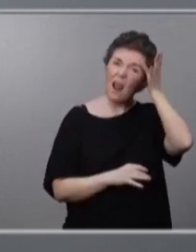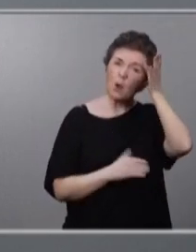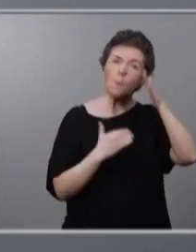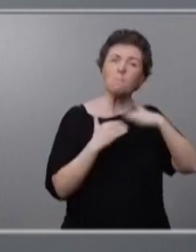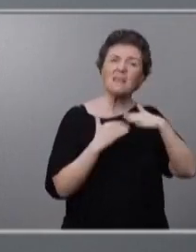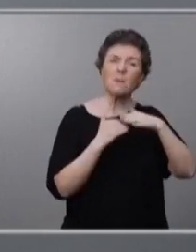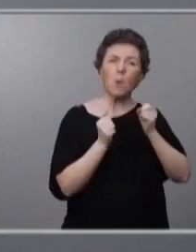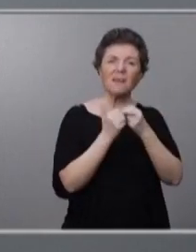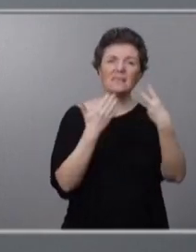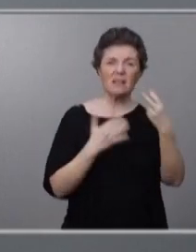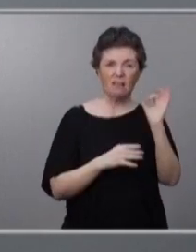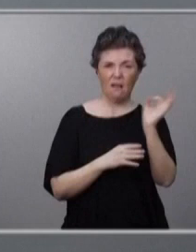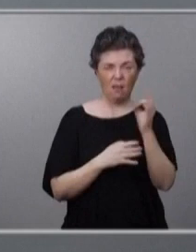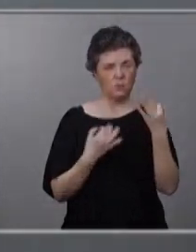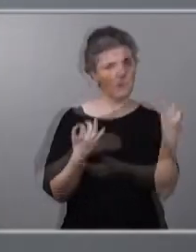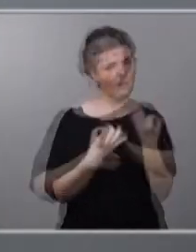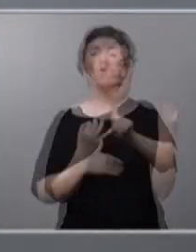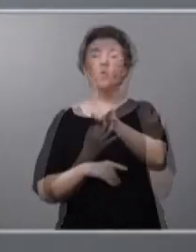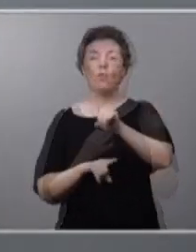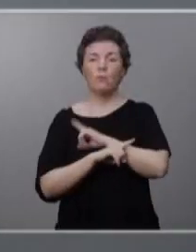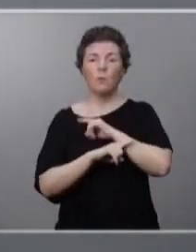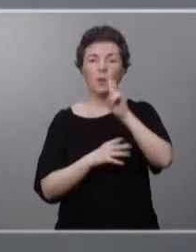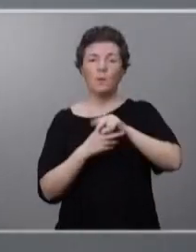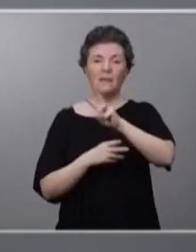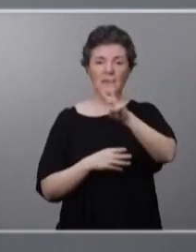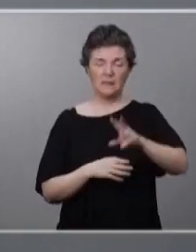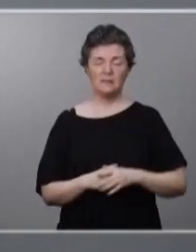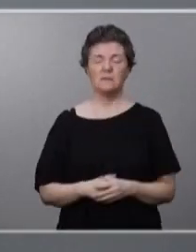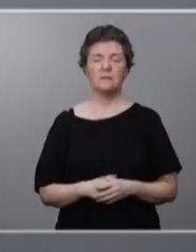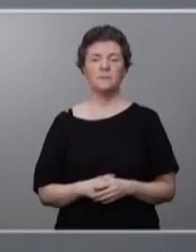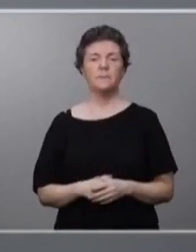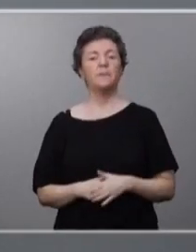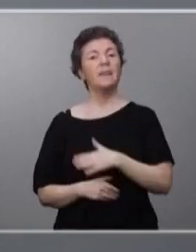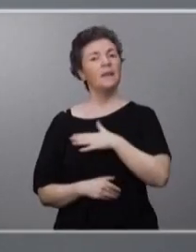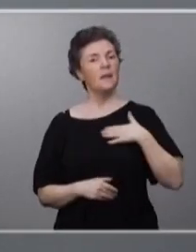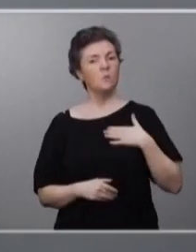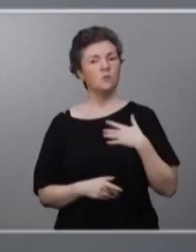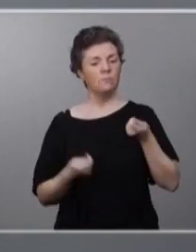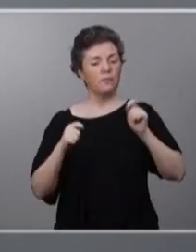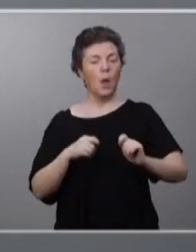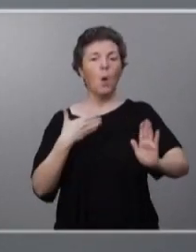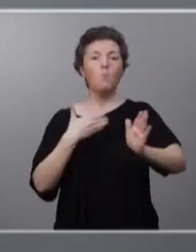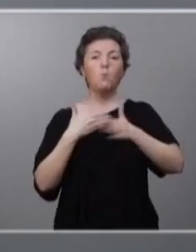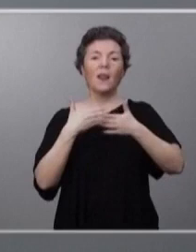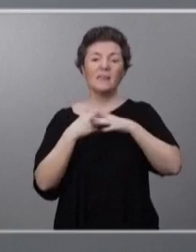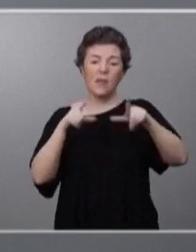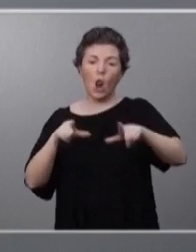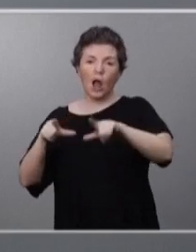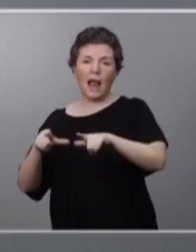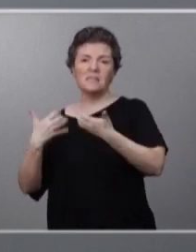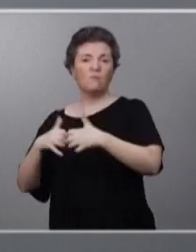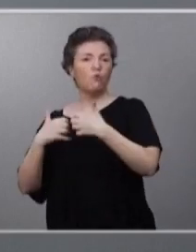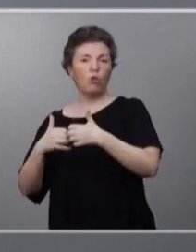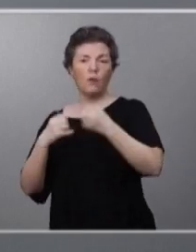27 grados centígrados. Queremos mantener cerradas las puertas de los locales cuando esté funcionando el aire